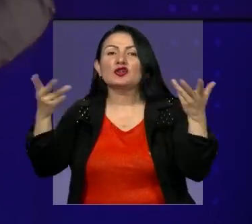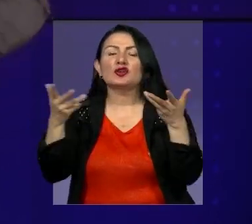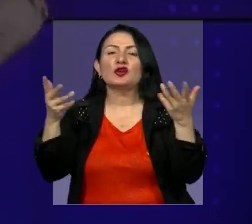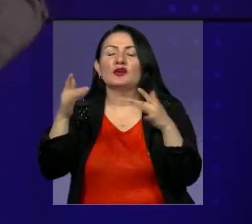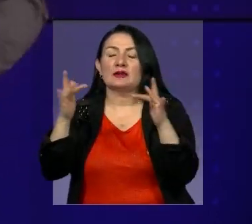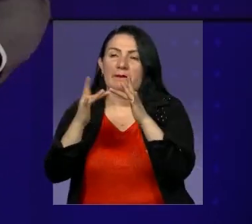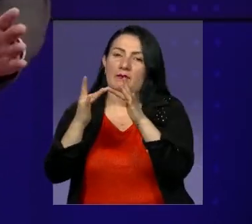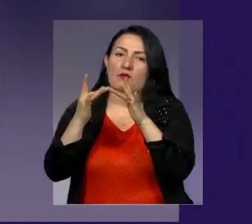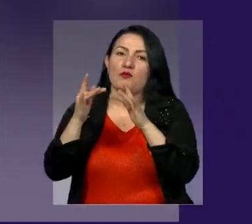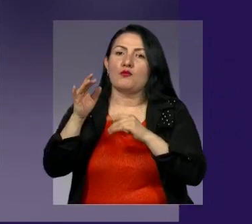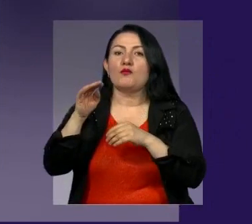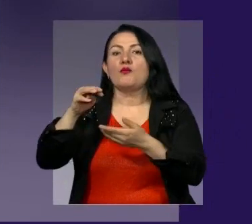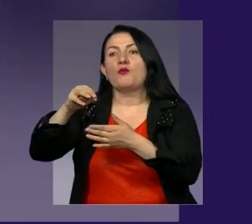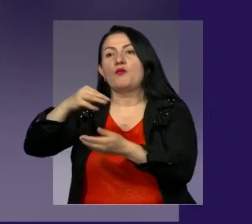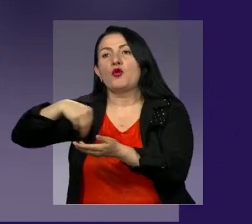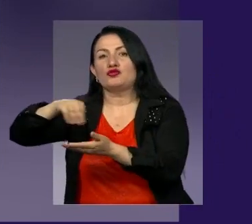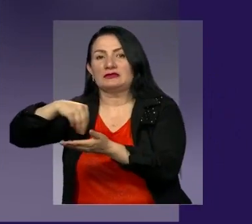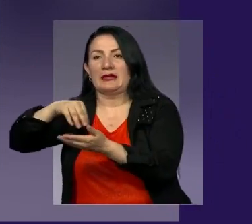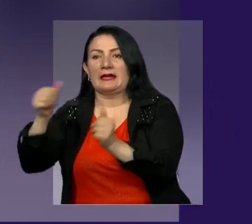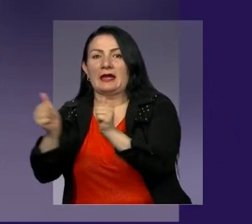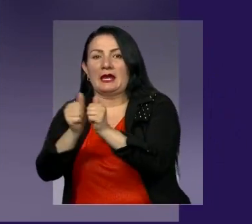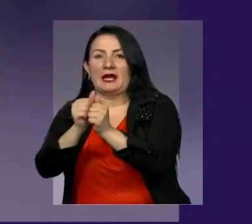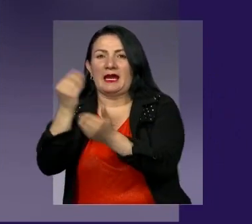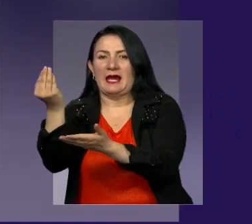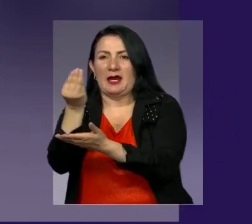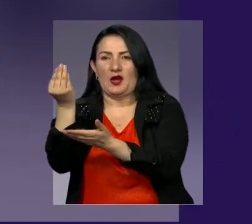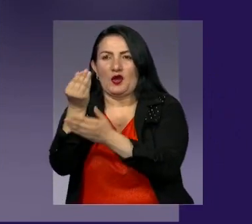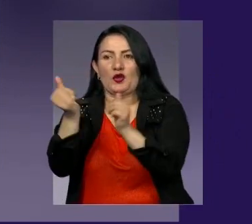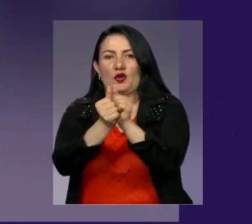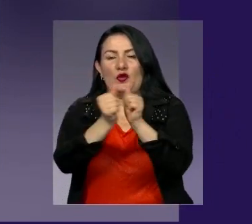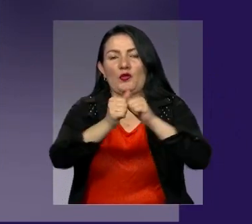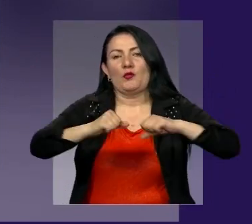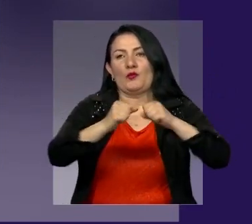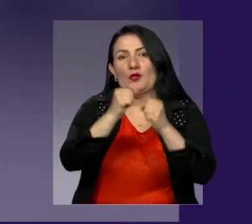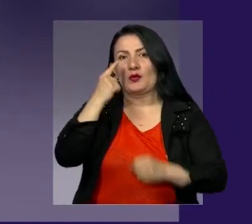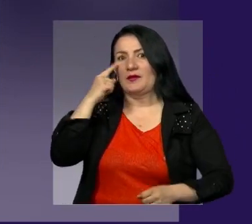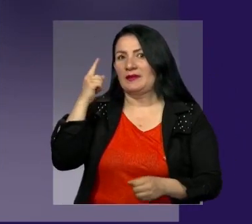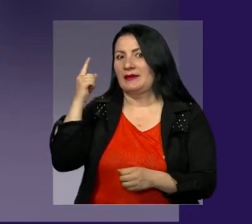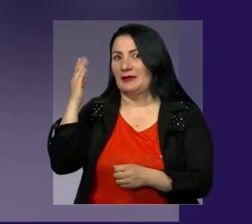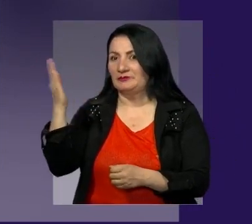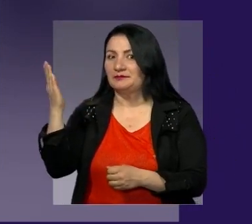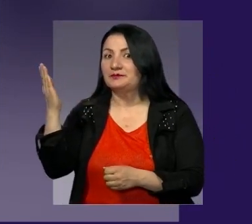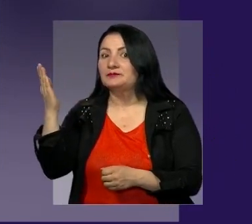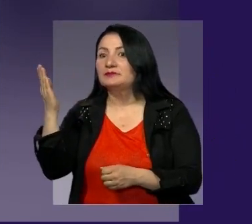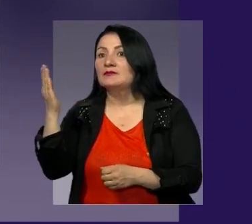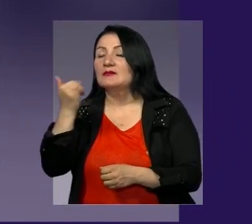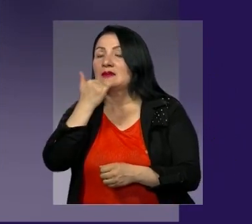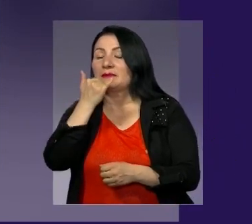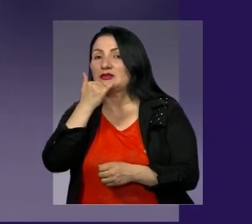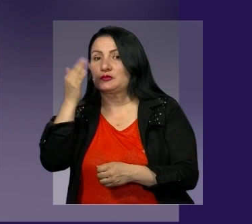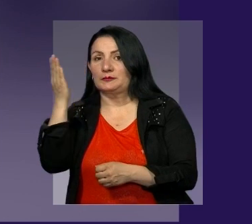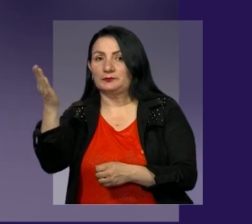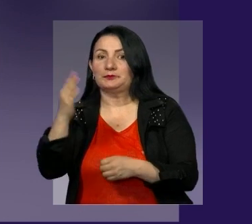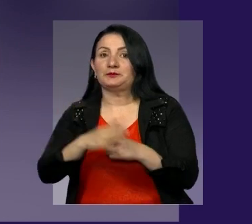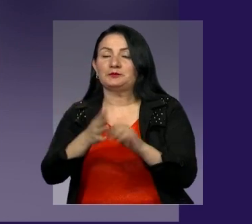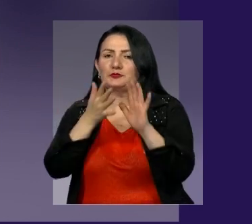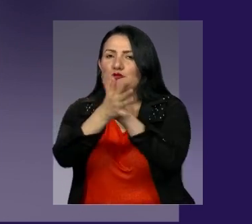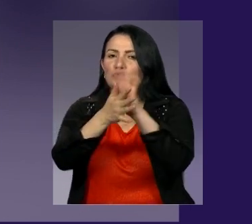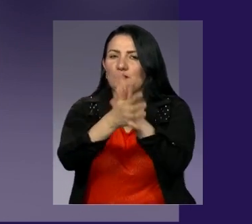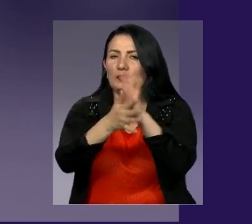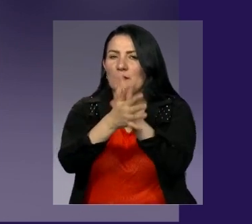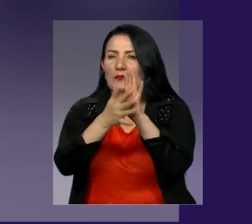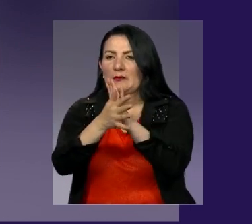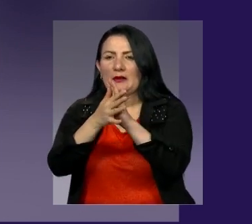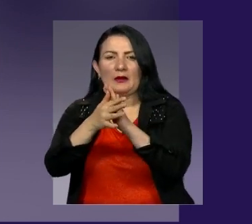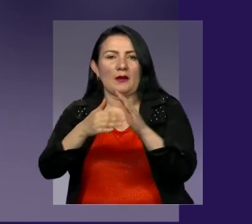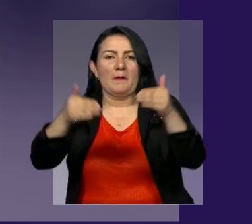conecta a Mosquera con Bogotá. Y según las autoridades de movilidad, y estamos viendo en las imágenes, el reporte es el siguiente. Informan que el